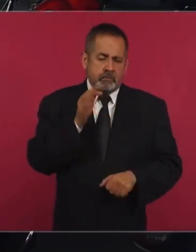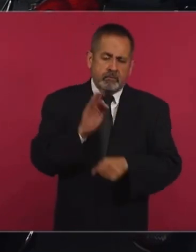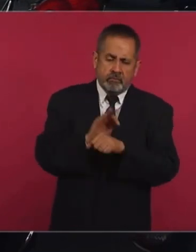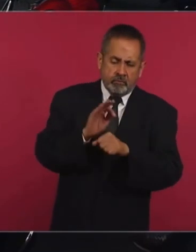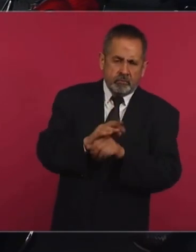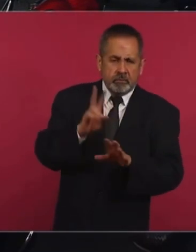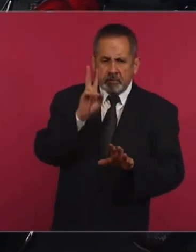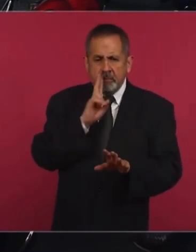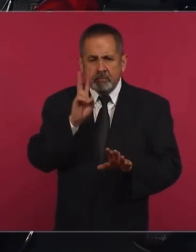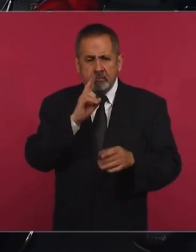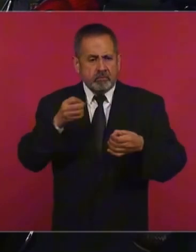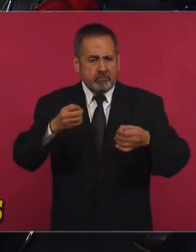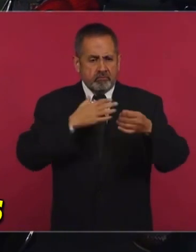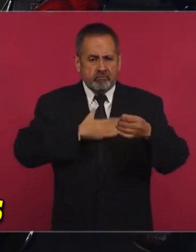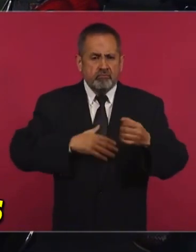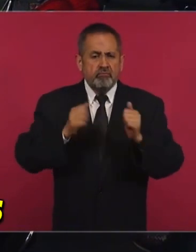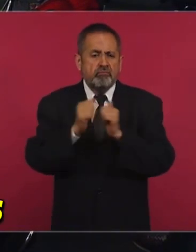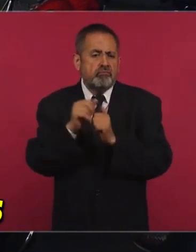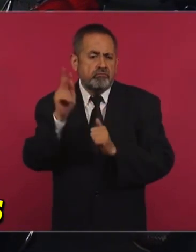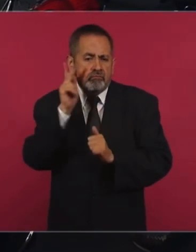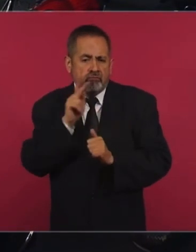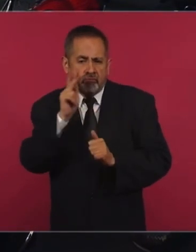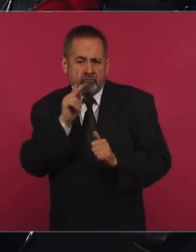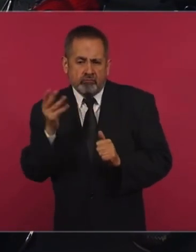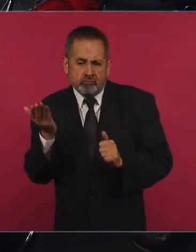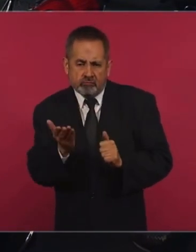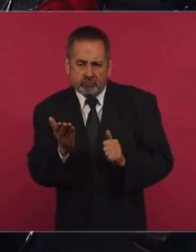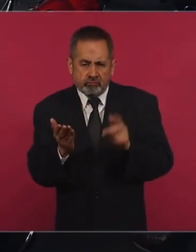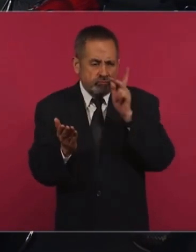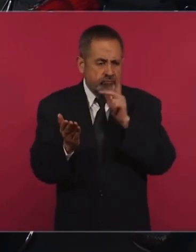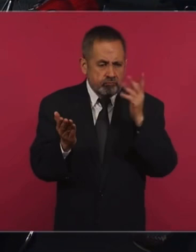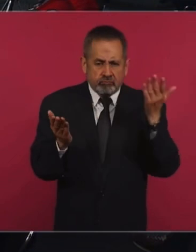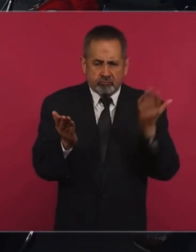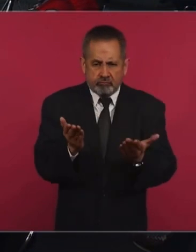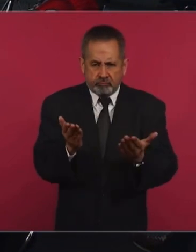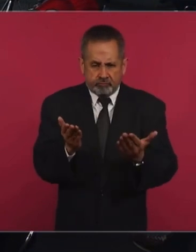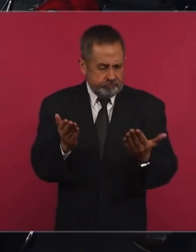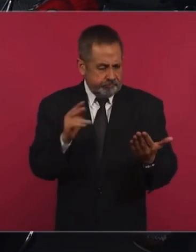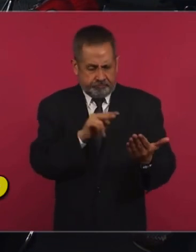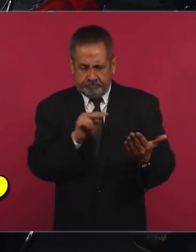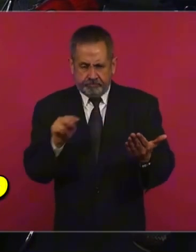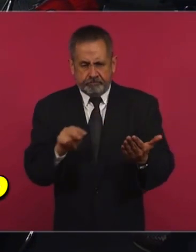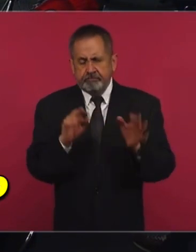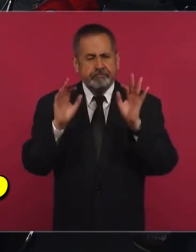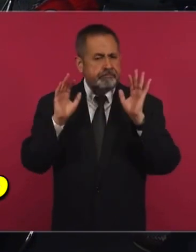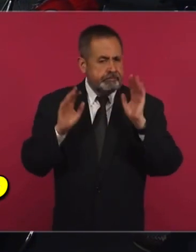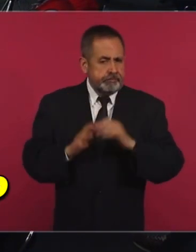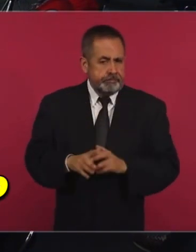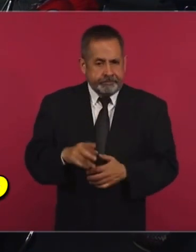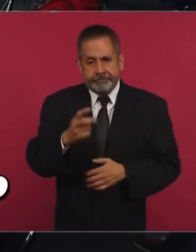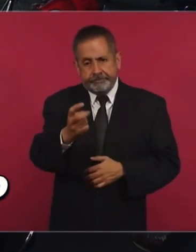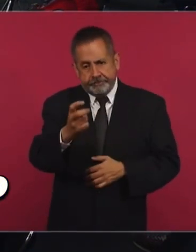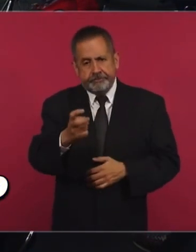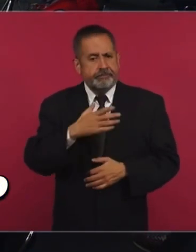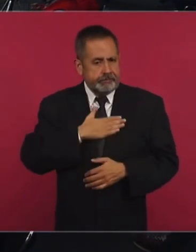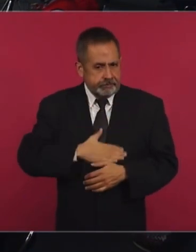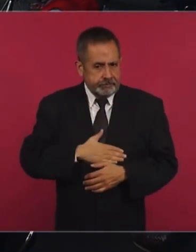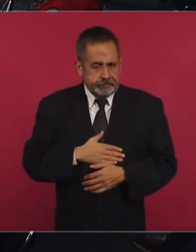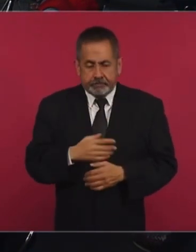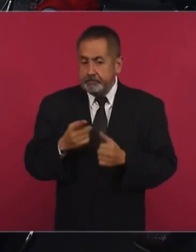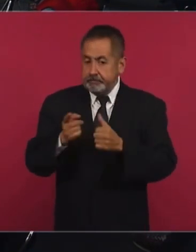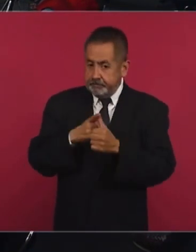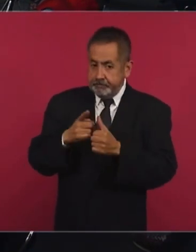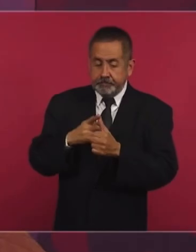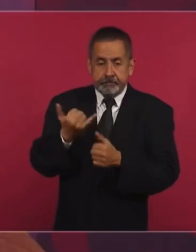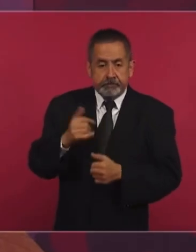eso es la justicia. Entonces, se llevó a cabo eso primero y luego